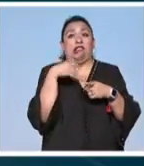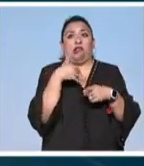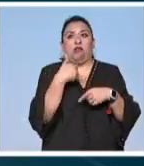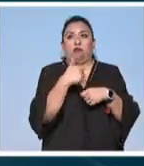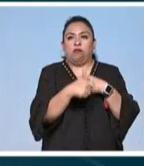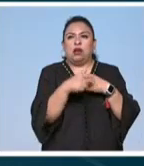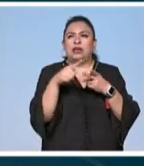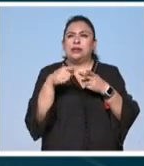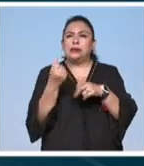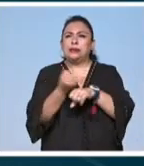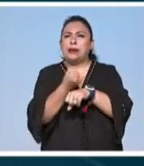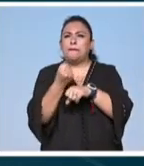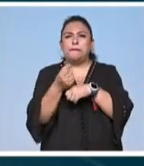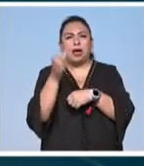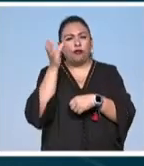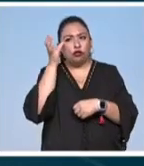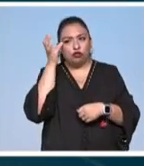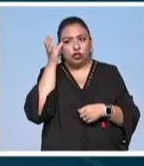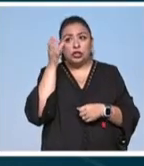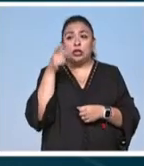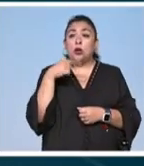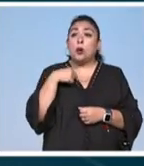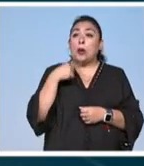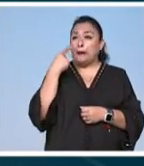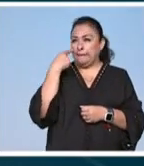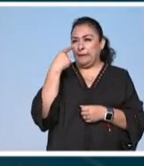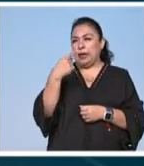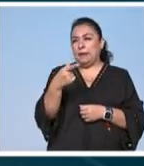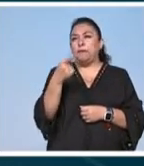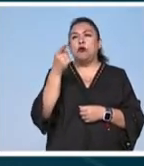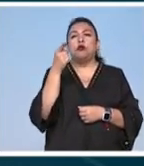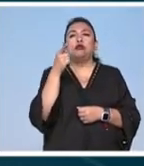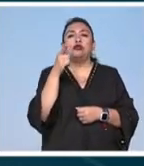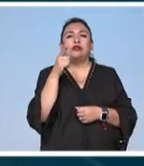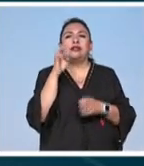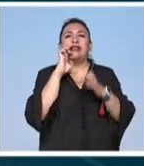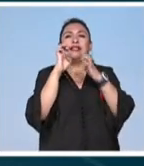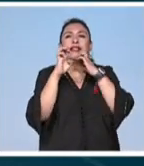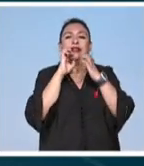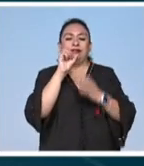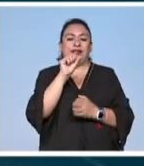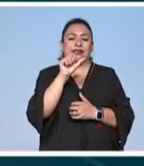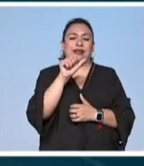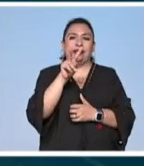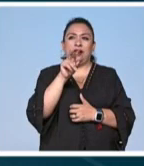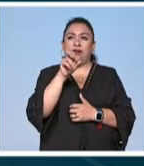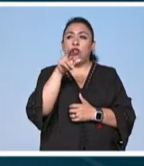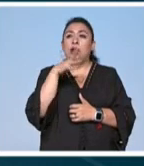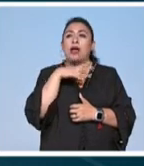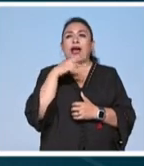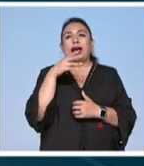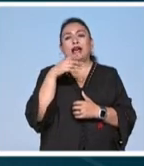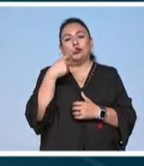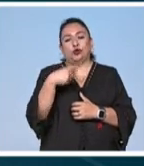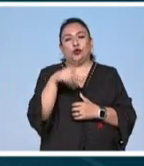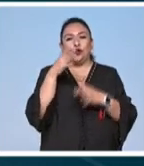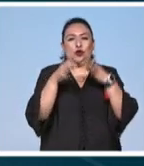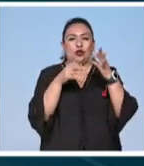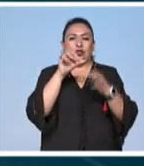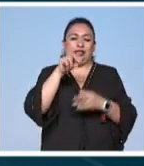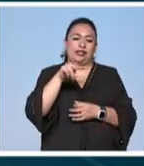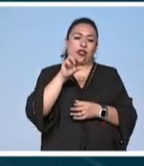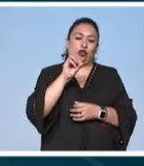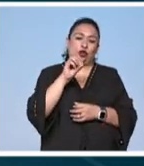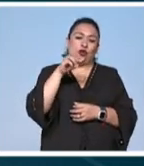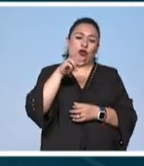chino se podrá ver una entrevista a salvador allende que hizo notimex esta agencia mexicana de noticias